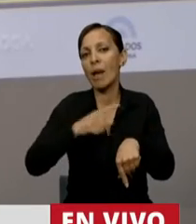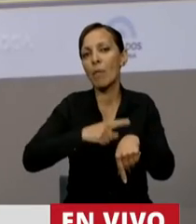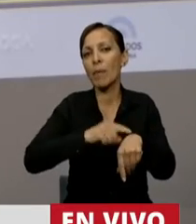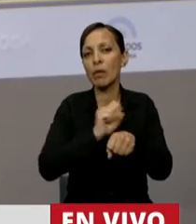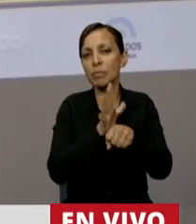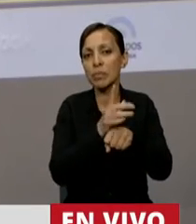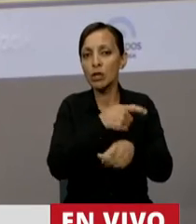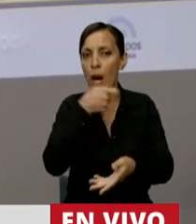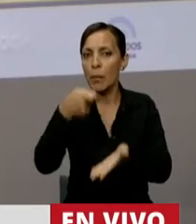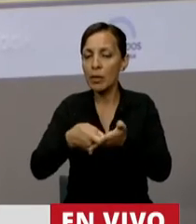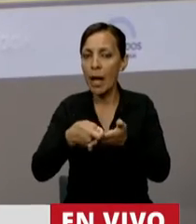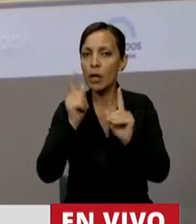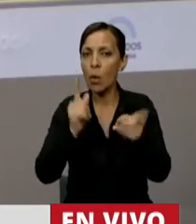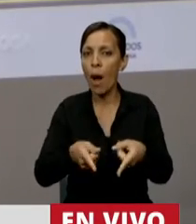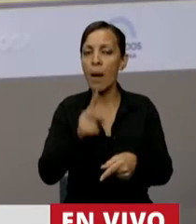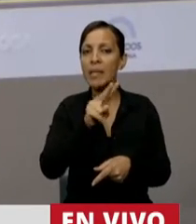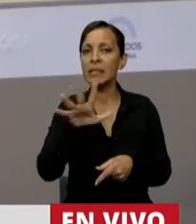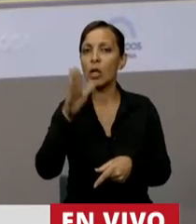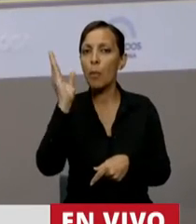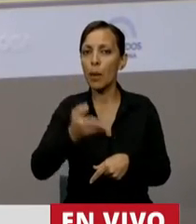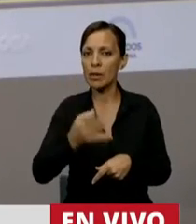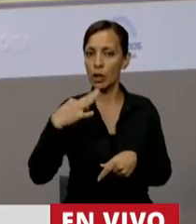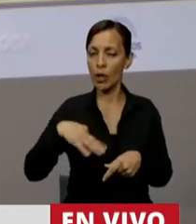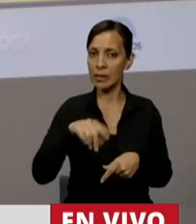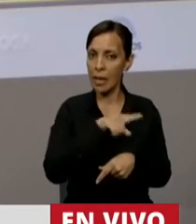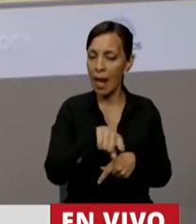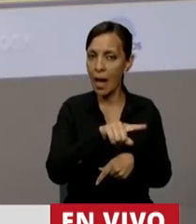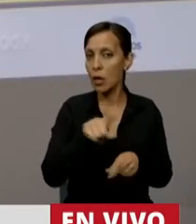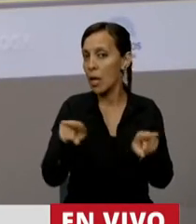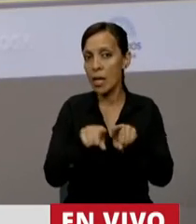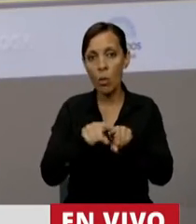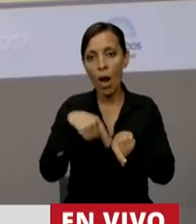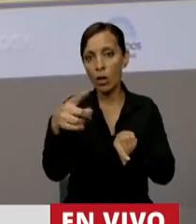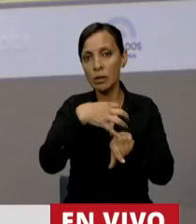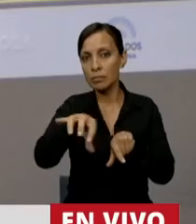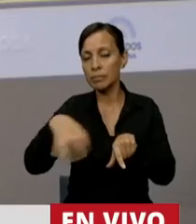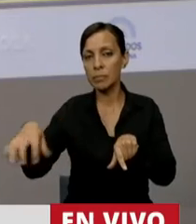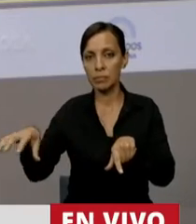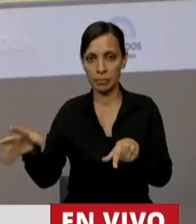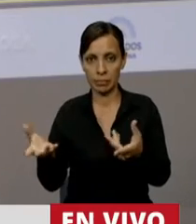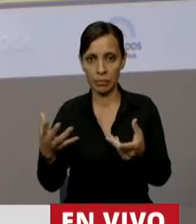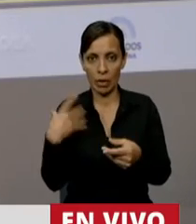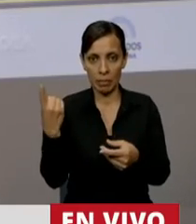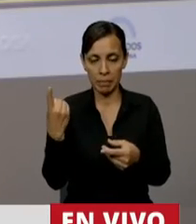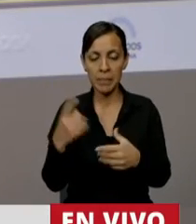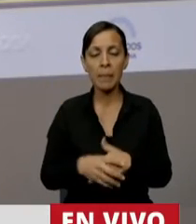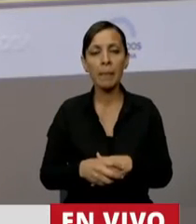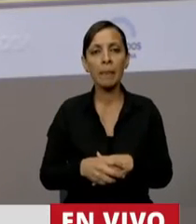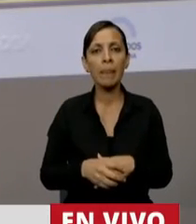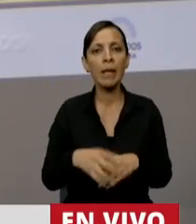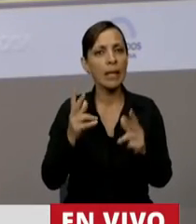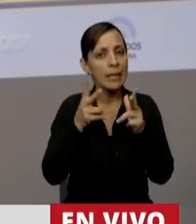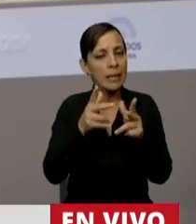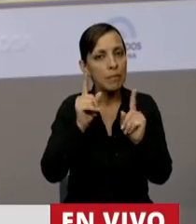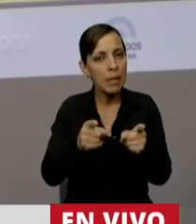aportaron con el 25% de su salario, como el resto de los sectores patronales. Destacando que el